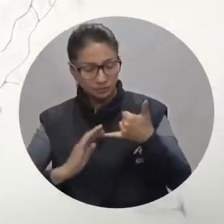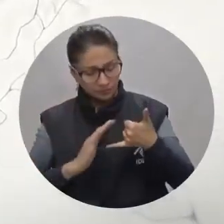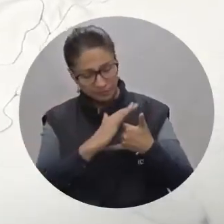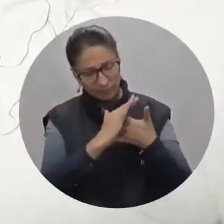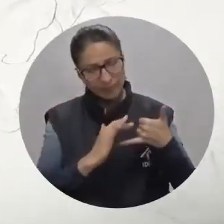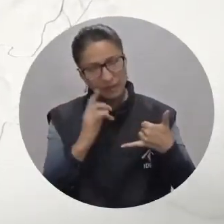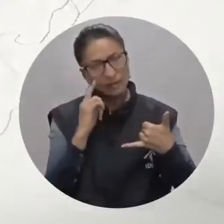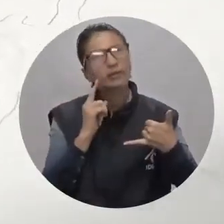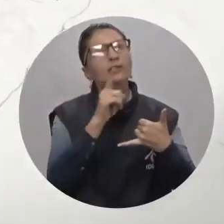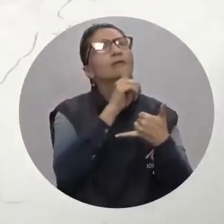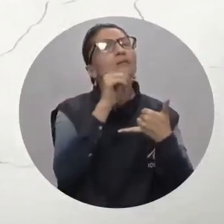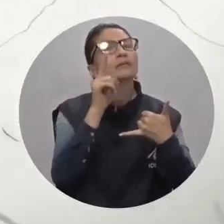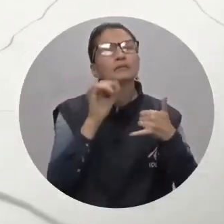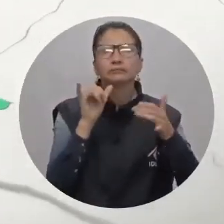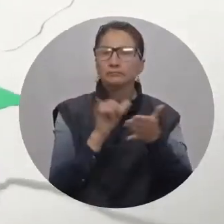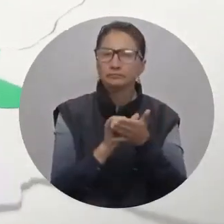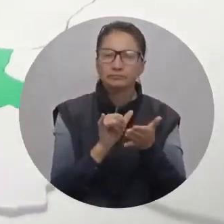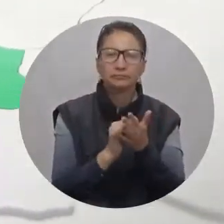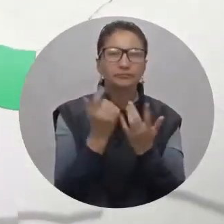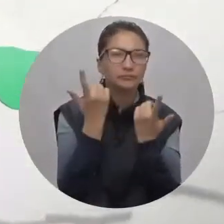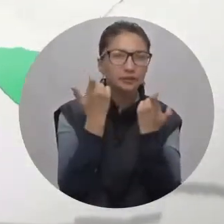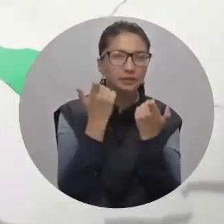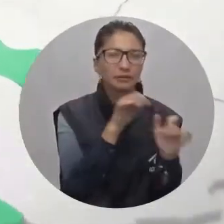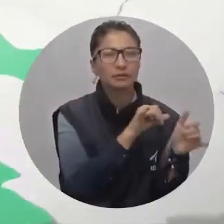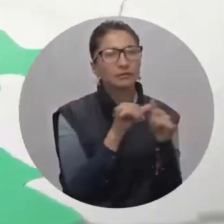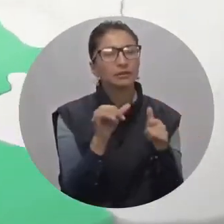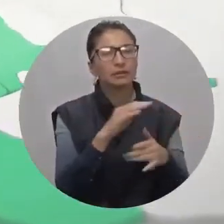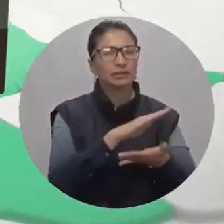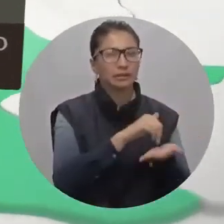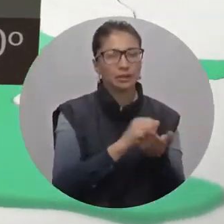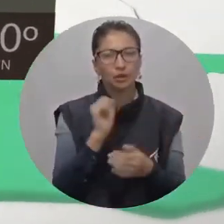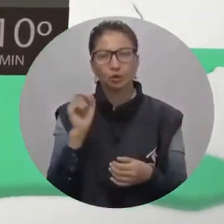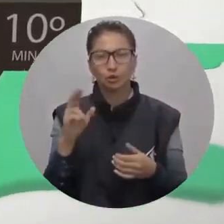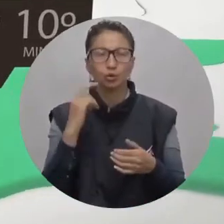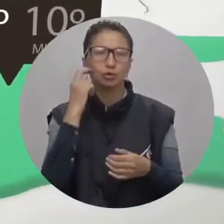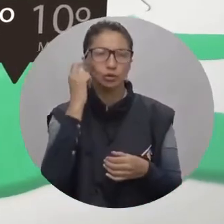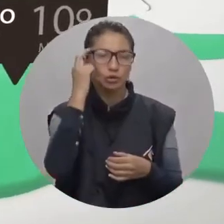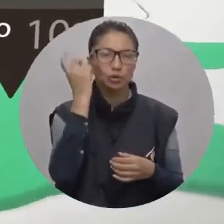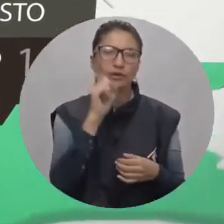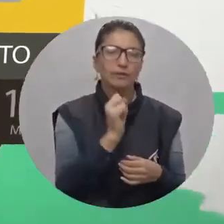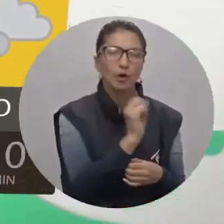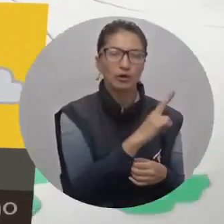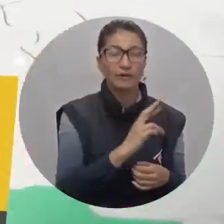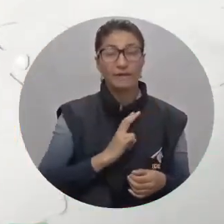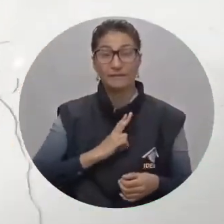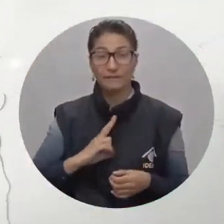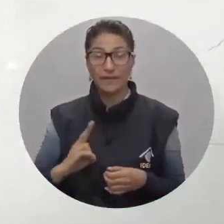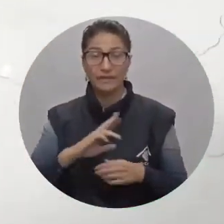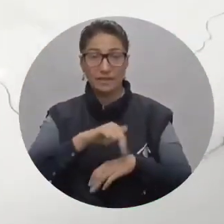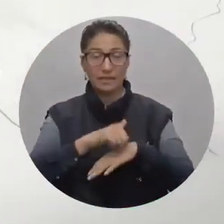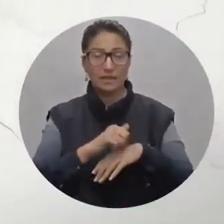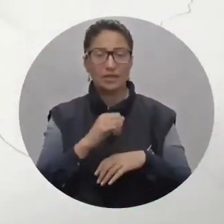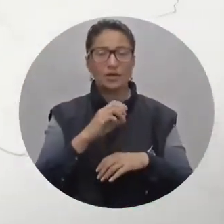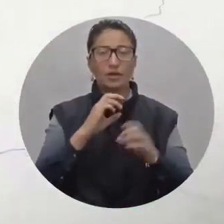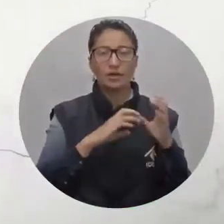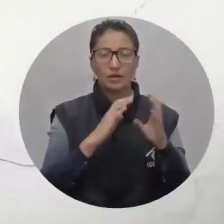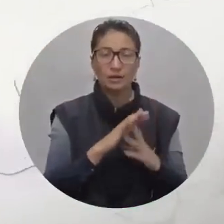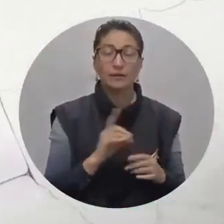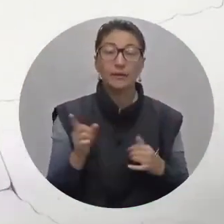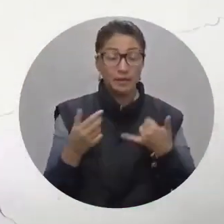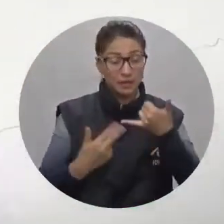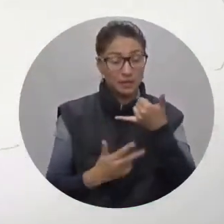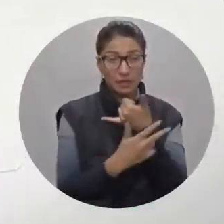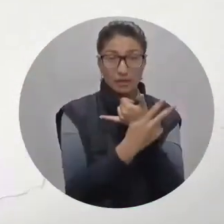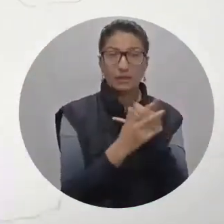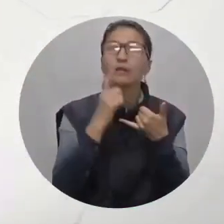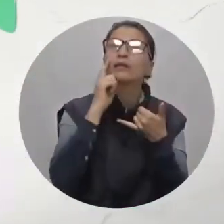Pacífico muestra la misma situación de ayer. Lluvias en el centro y sur del Chocó y el oriente en Valle, Nariño y Cauca. La región